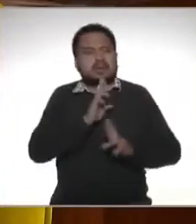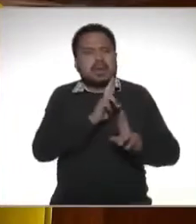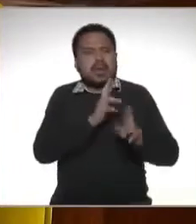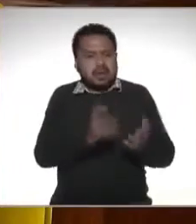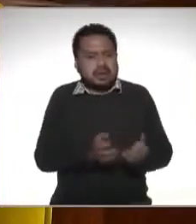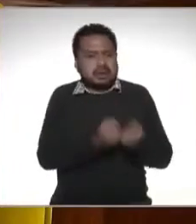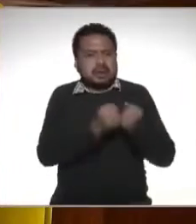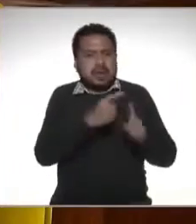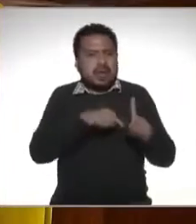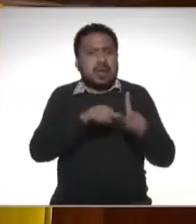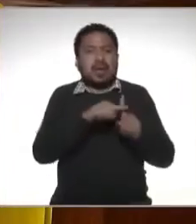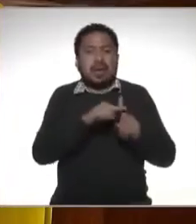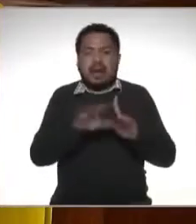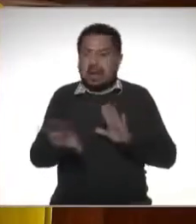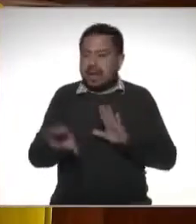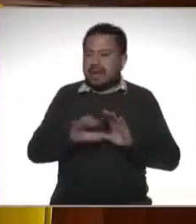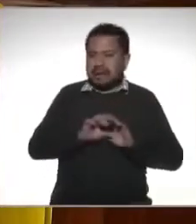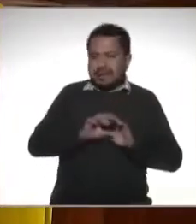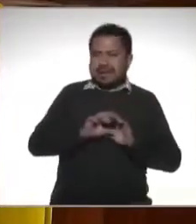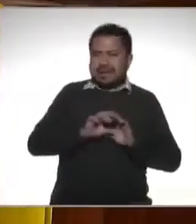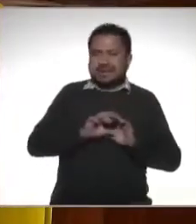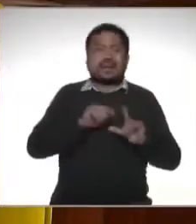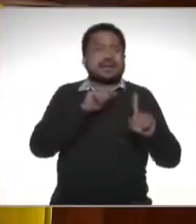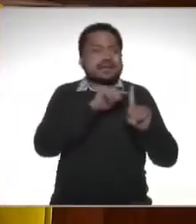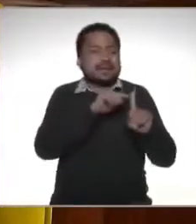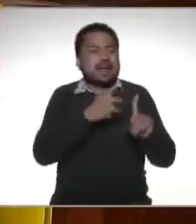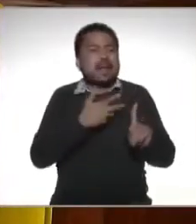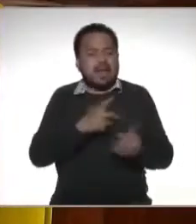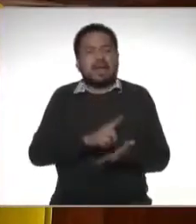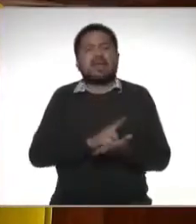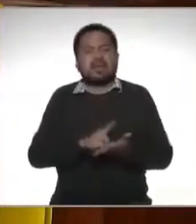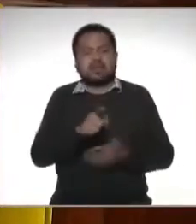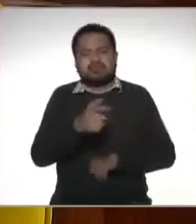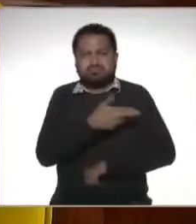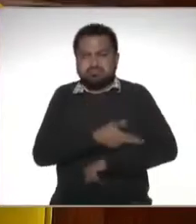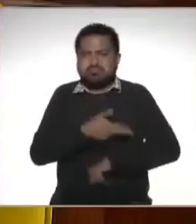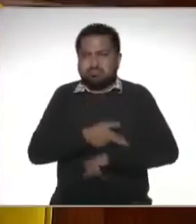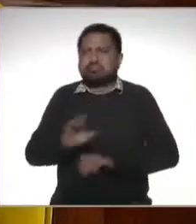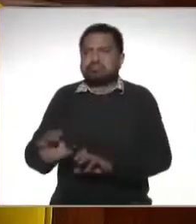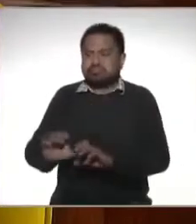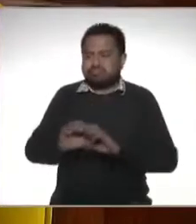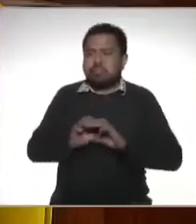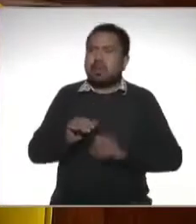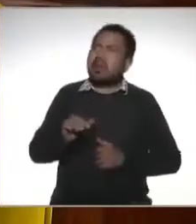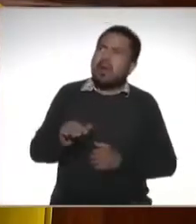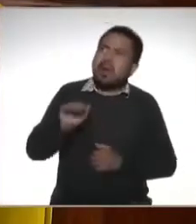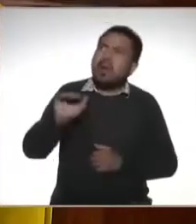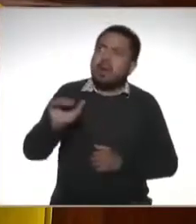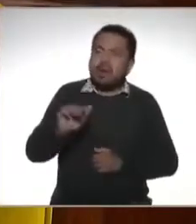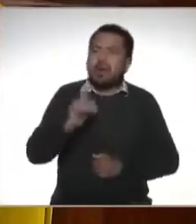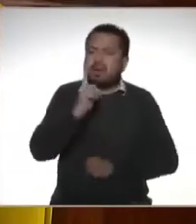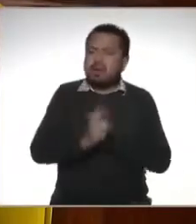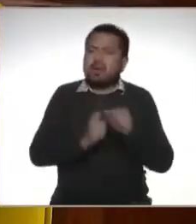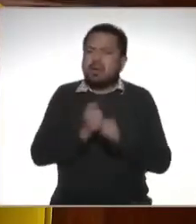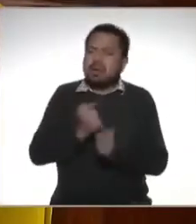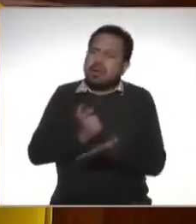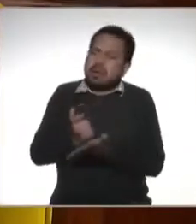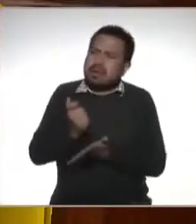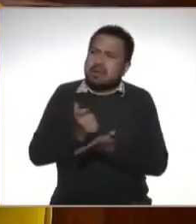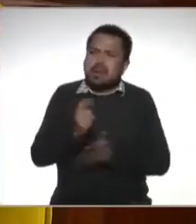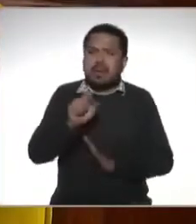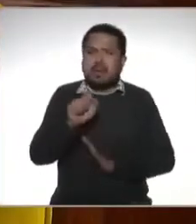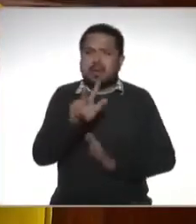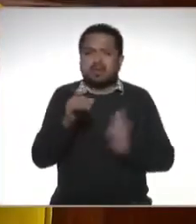saldo a favor muy bien y ese saldo a favor tienes el derecho a solicitarlo entonces dices oye del año yo pagué a lo mejor